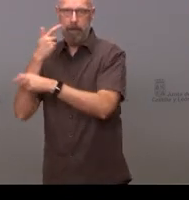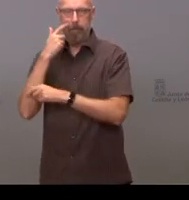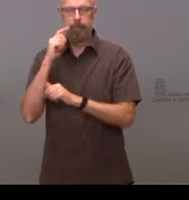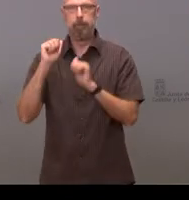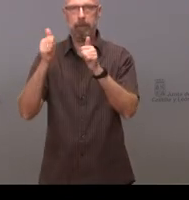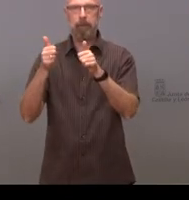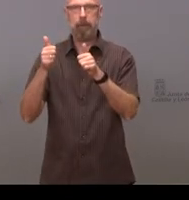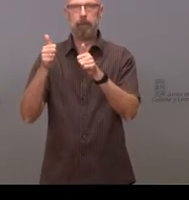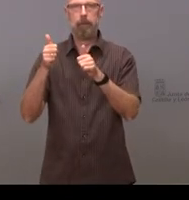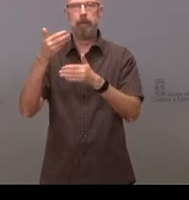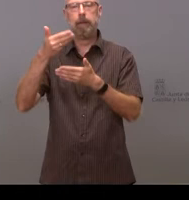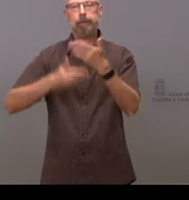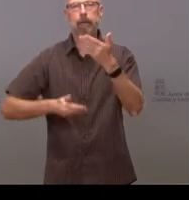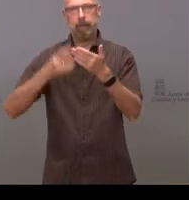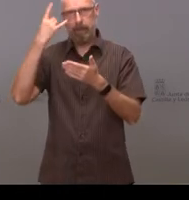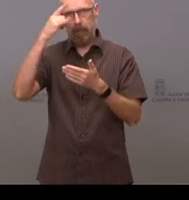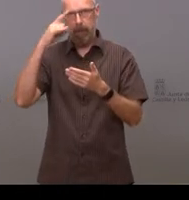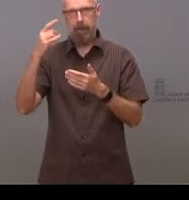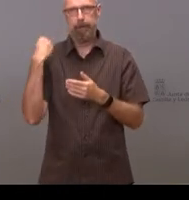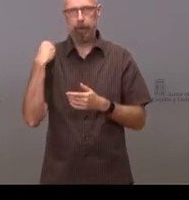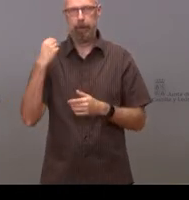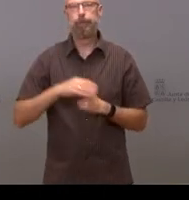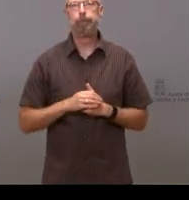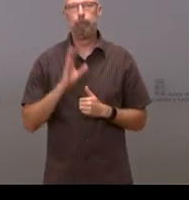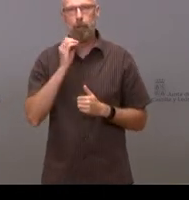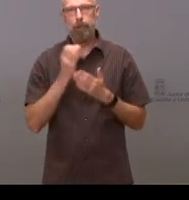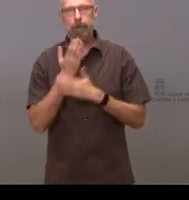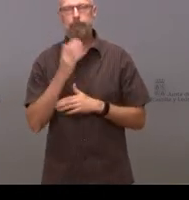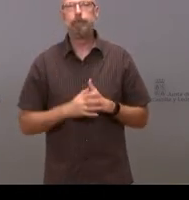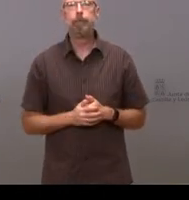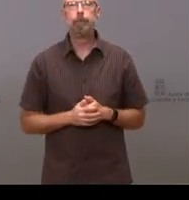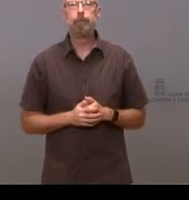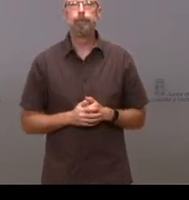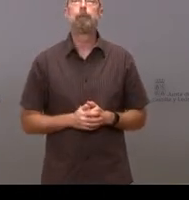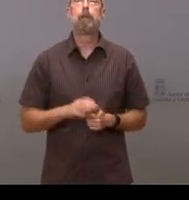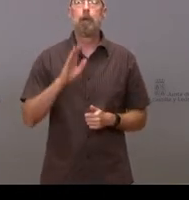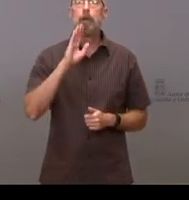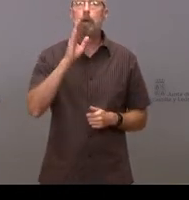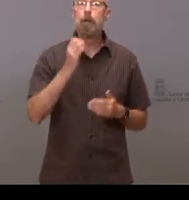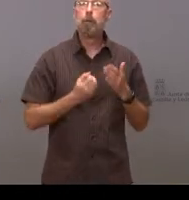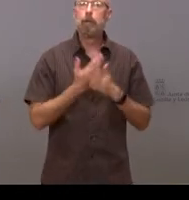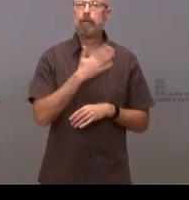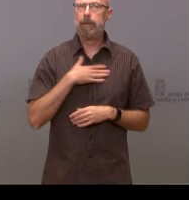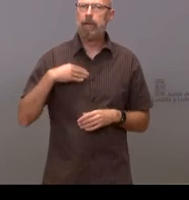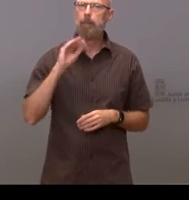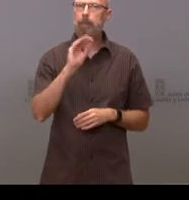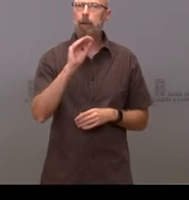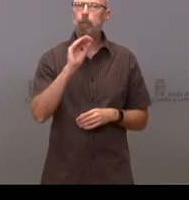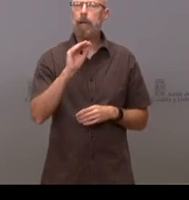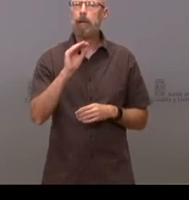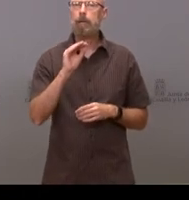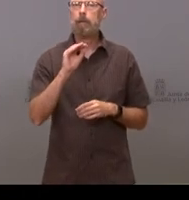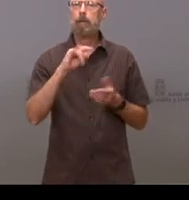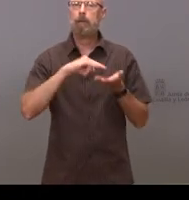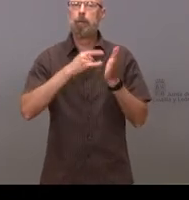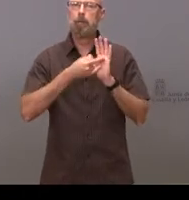Hernández de la Gaceta de Salamanca buenos días Javier adelante hola buenos días bueno pues yo quería preguntar por el plan